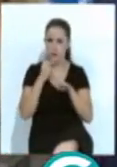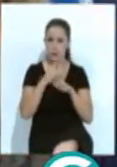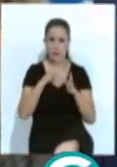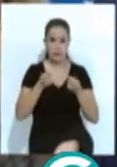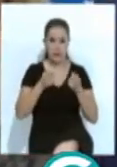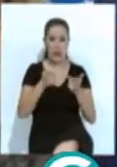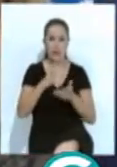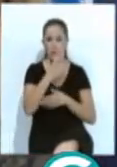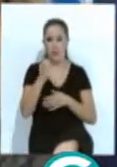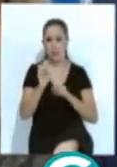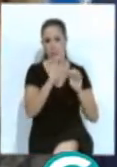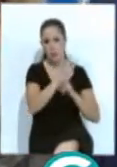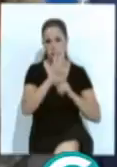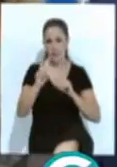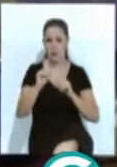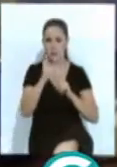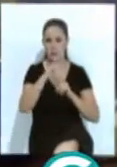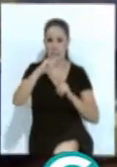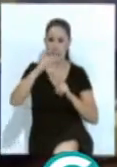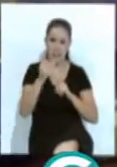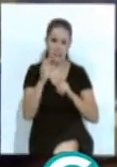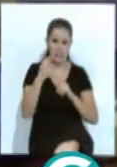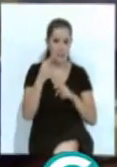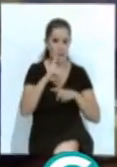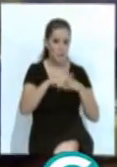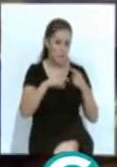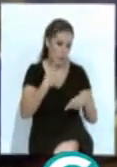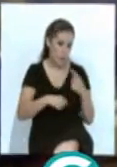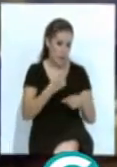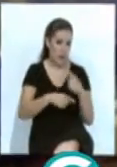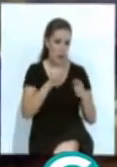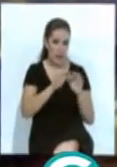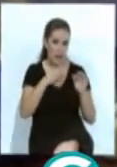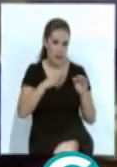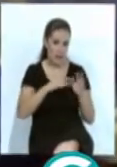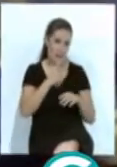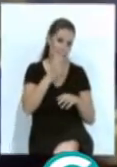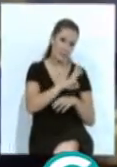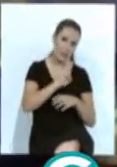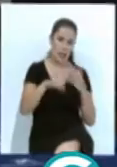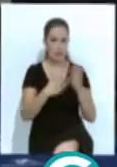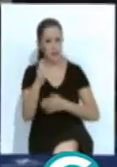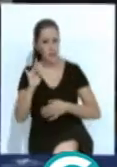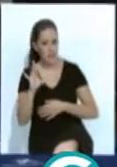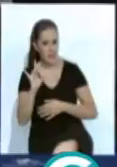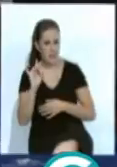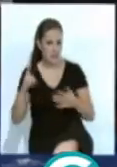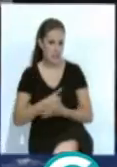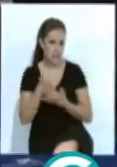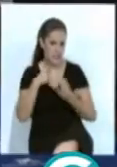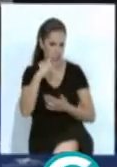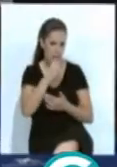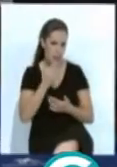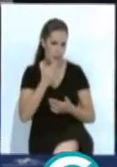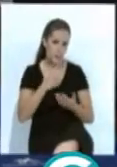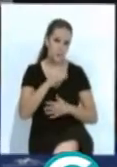552 kits entre familias gaditanas con hijos entre los 3 y 16 años. 105 irán destinados a educación